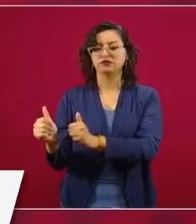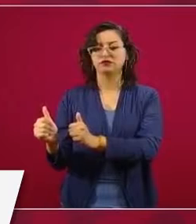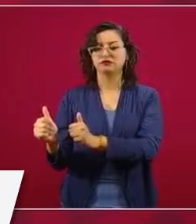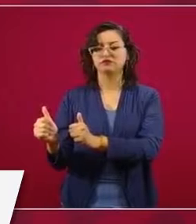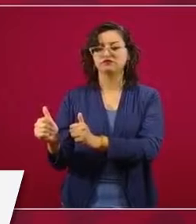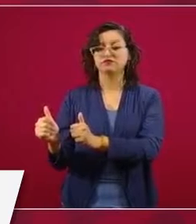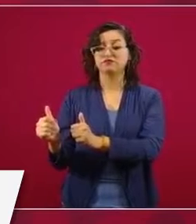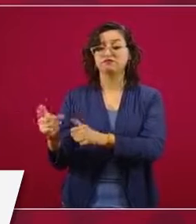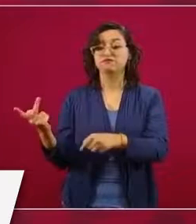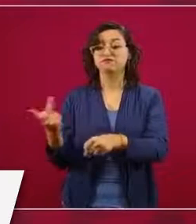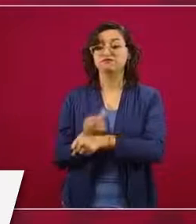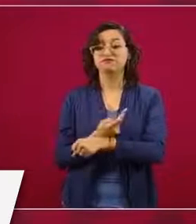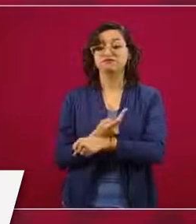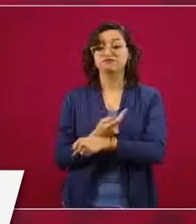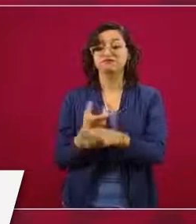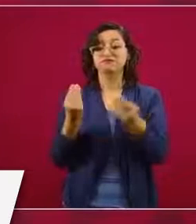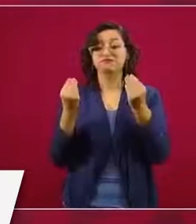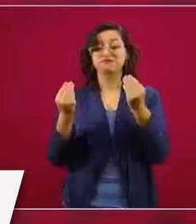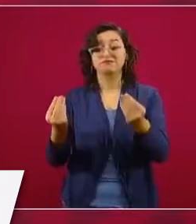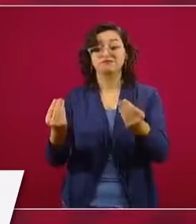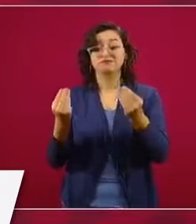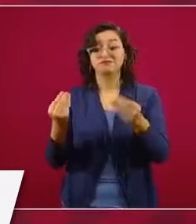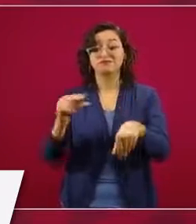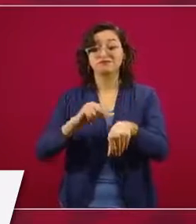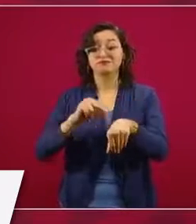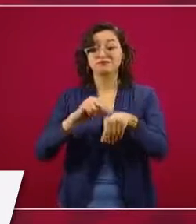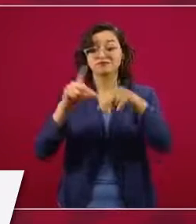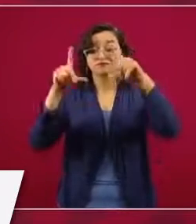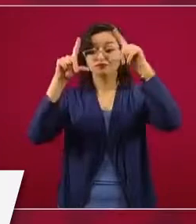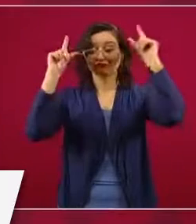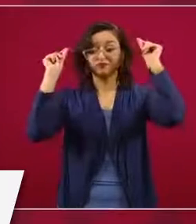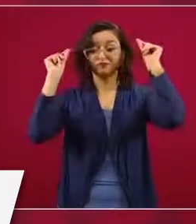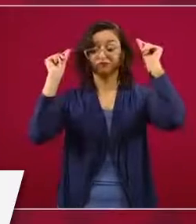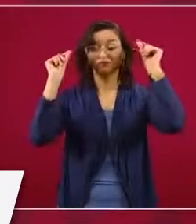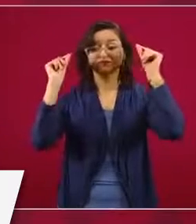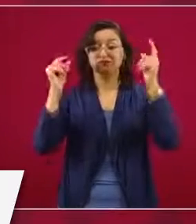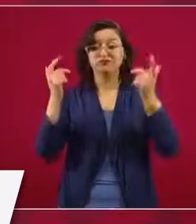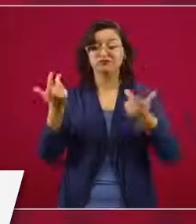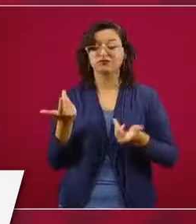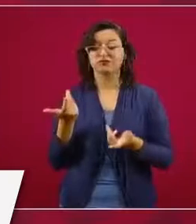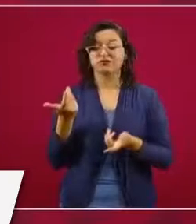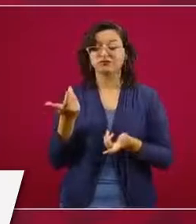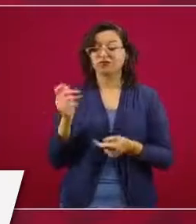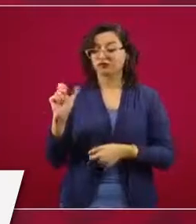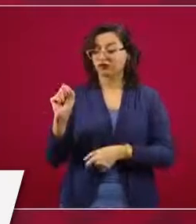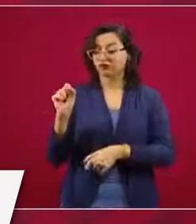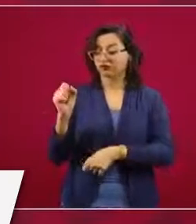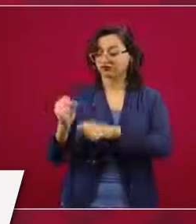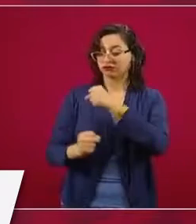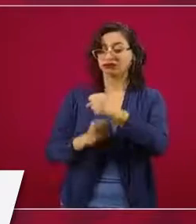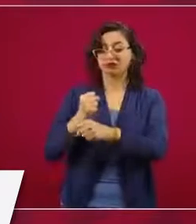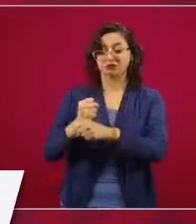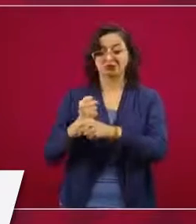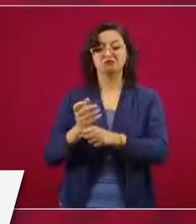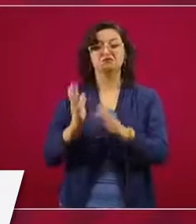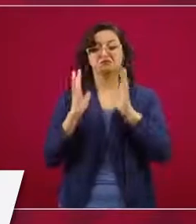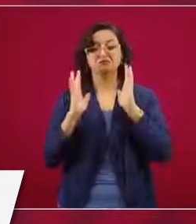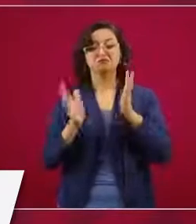Resultó de que muchos médicos, muchas enfermeras tenían ya esa edad